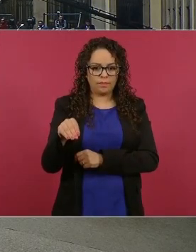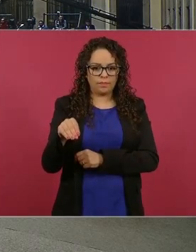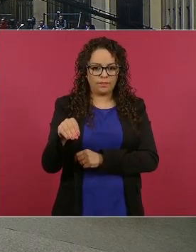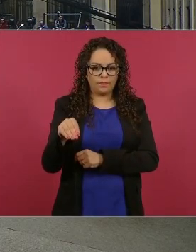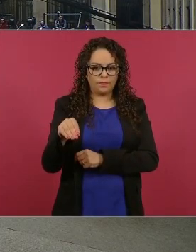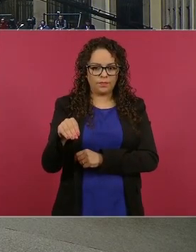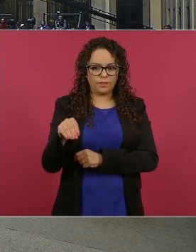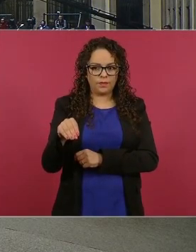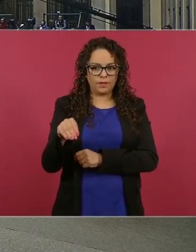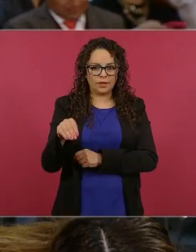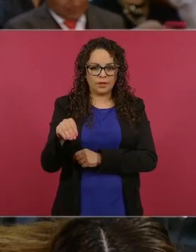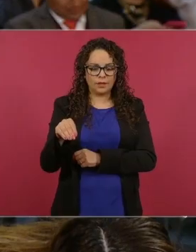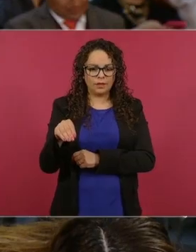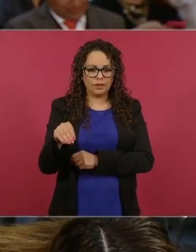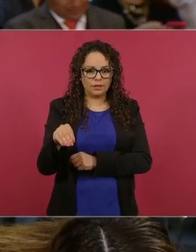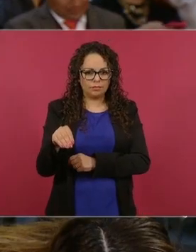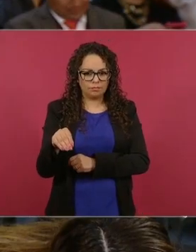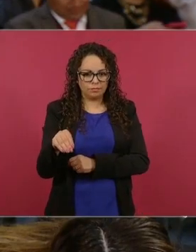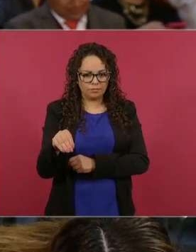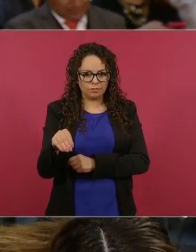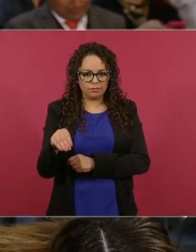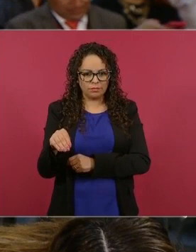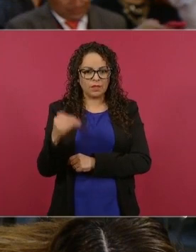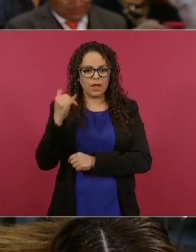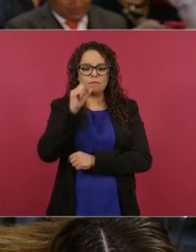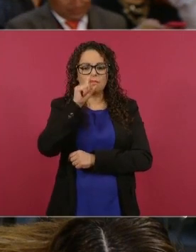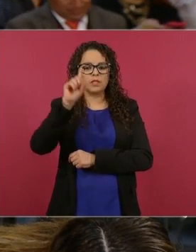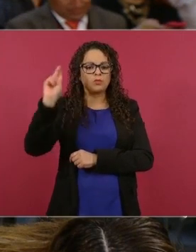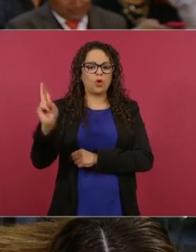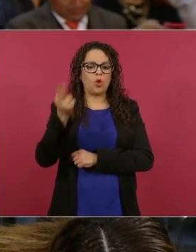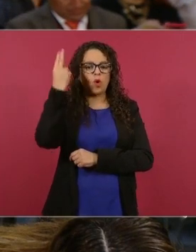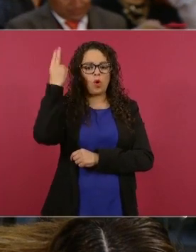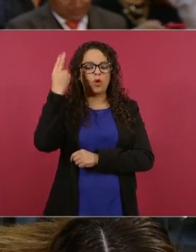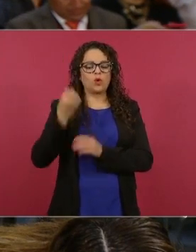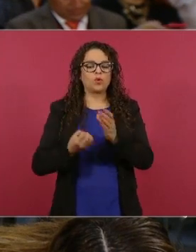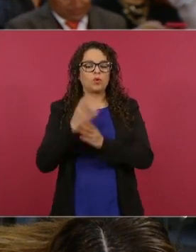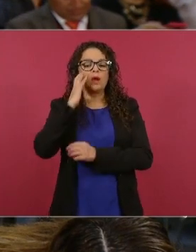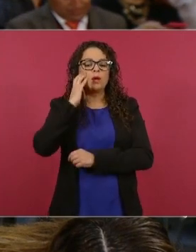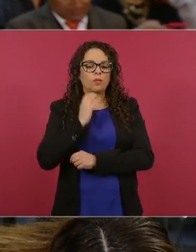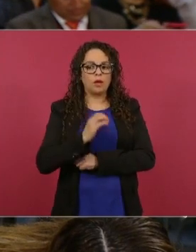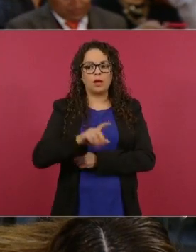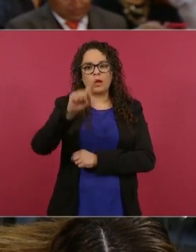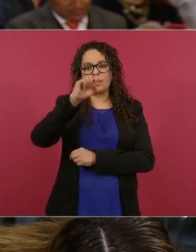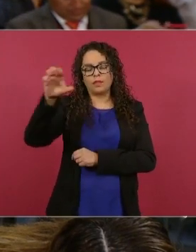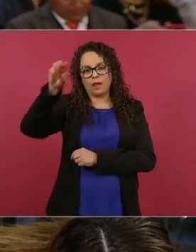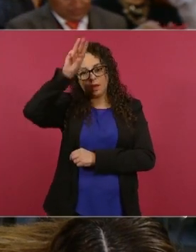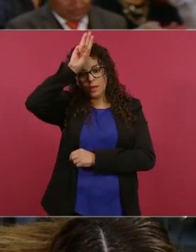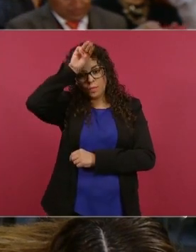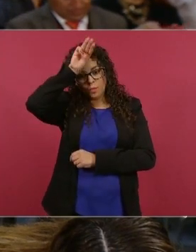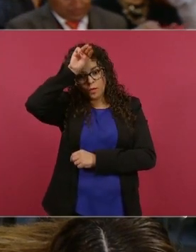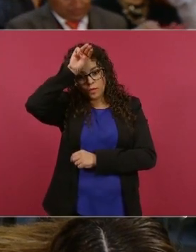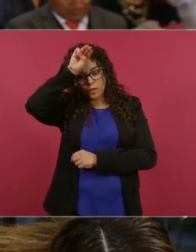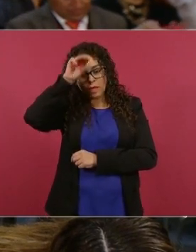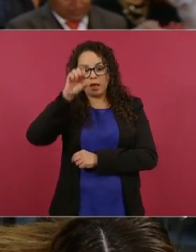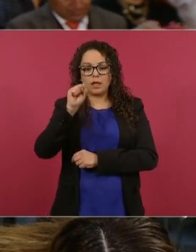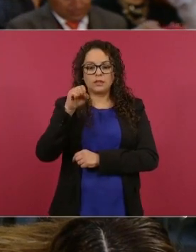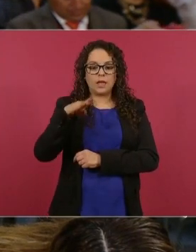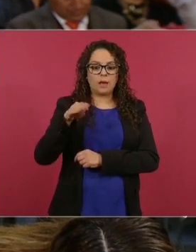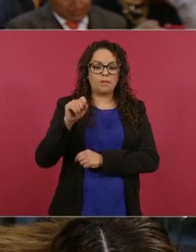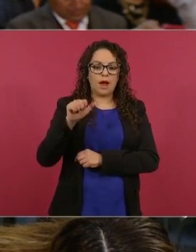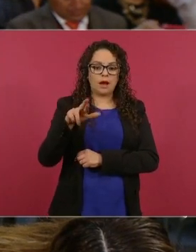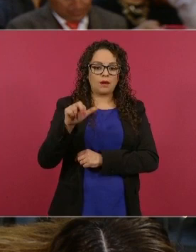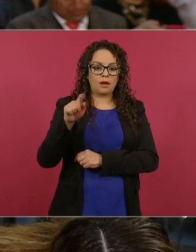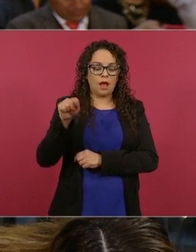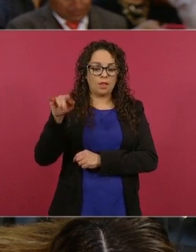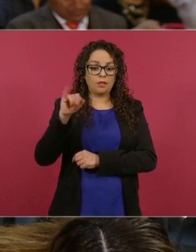Nuevo León del Tecnológico de Monterrey de siete laboratorios autorizados por Semarnat y de un